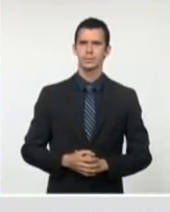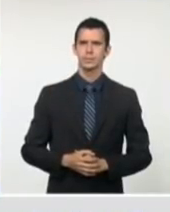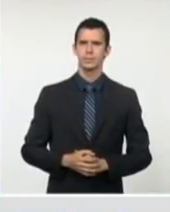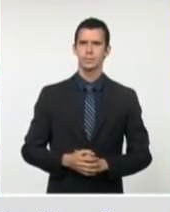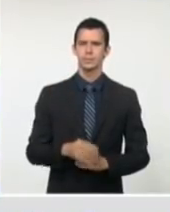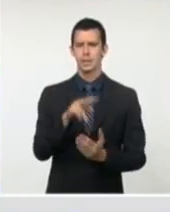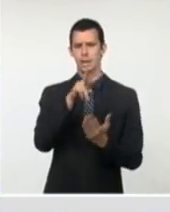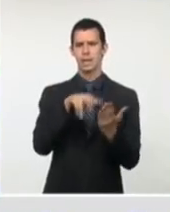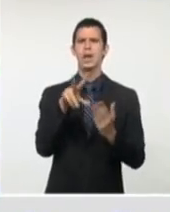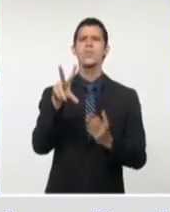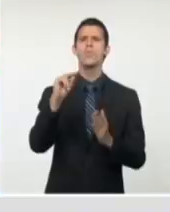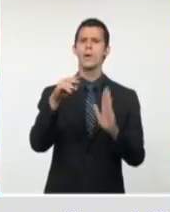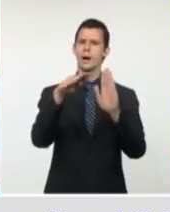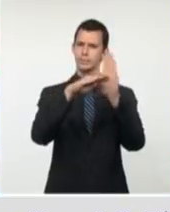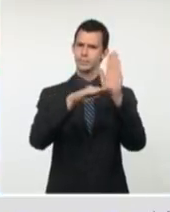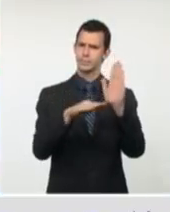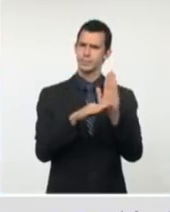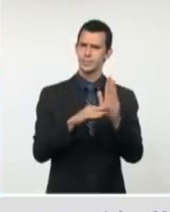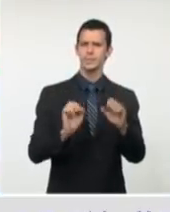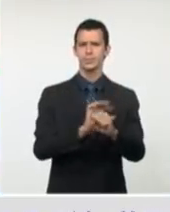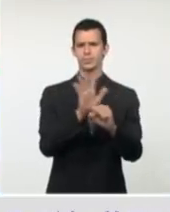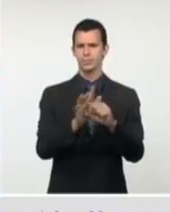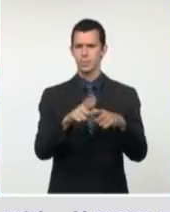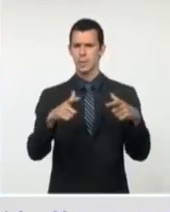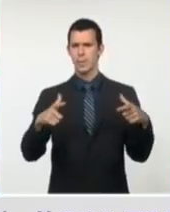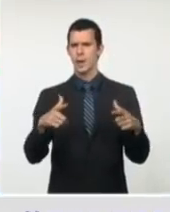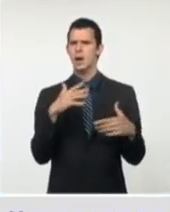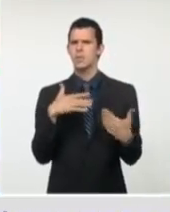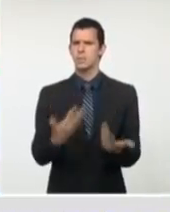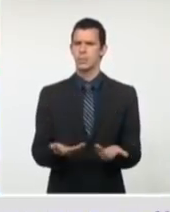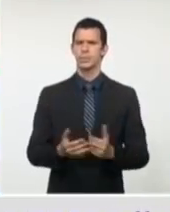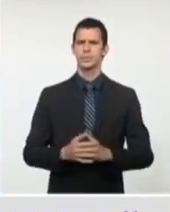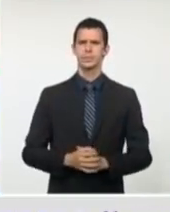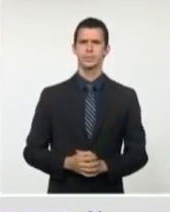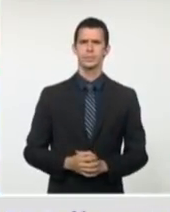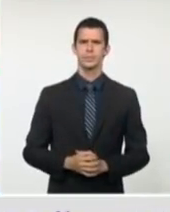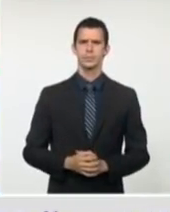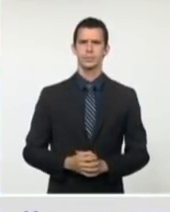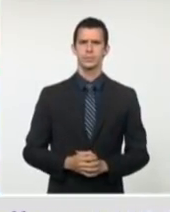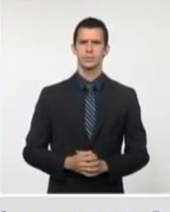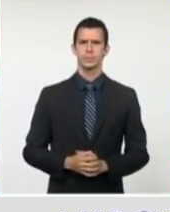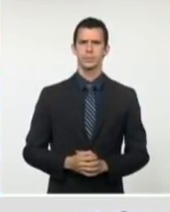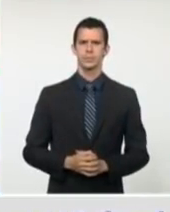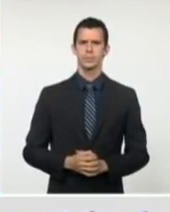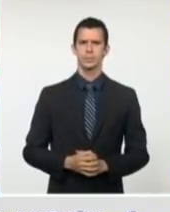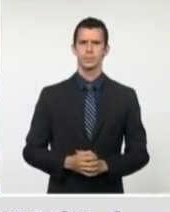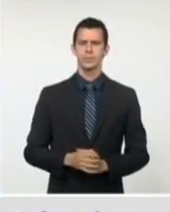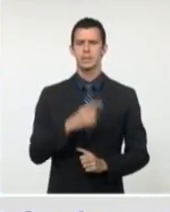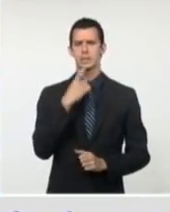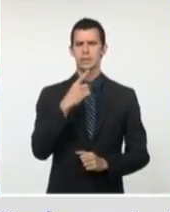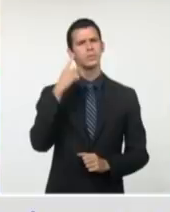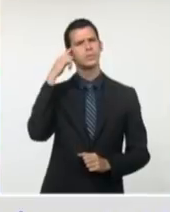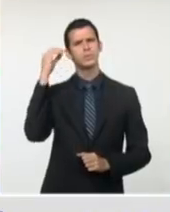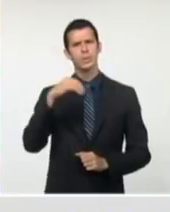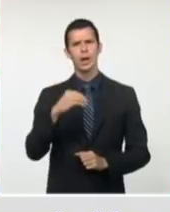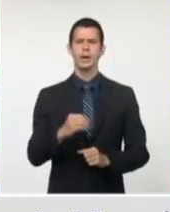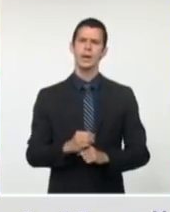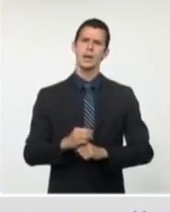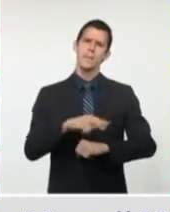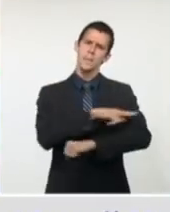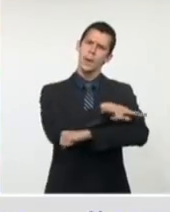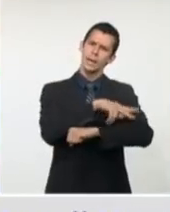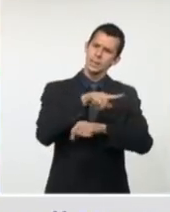Como se ha venido informando, la situación epidemiológica internacional y nacional, que aprovecho y